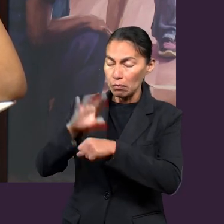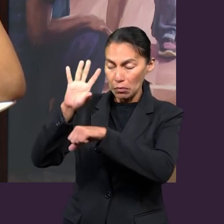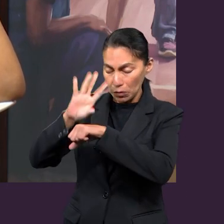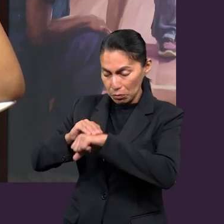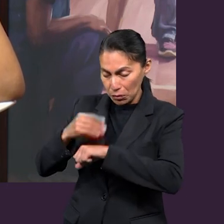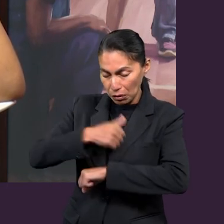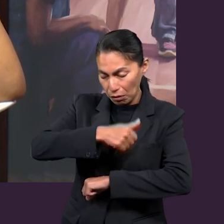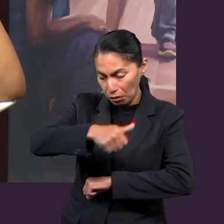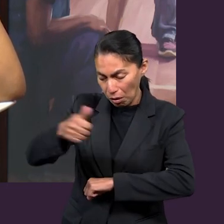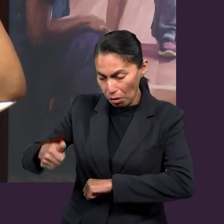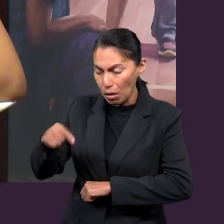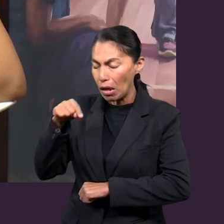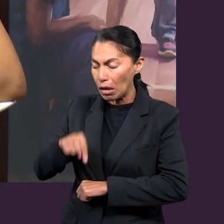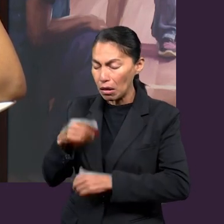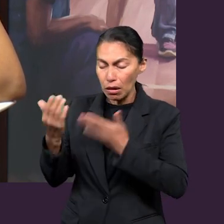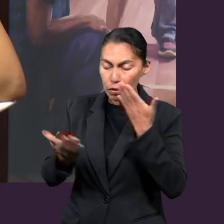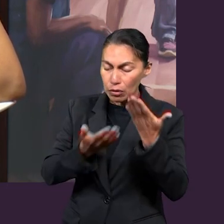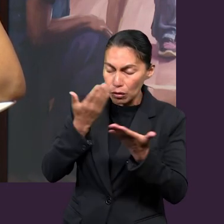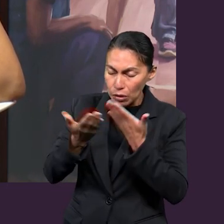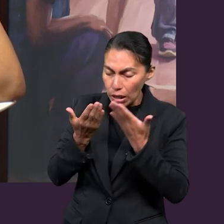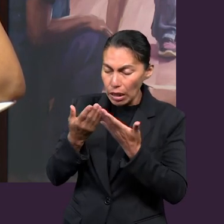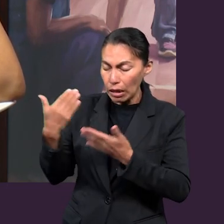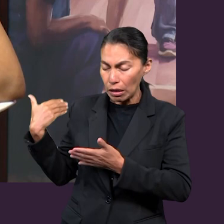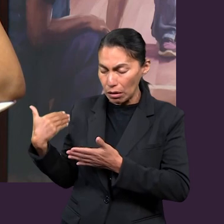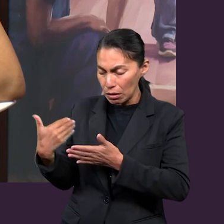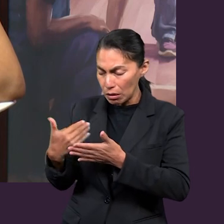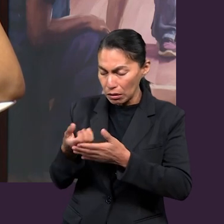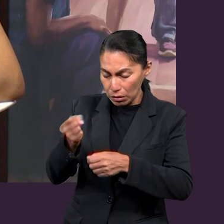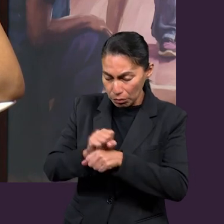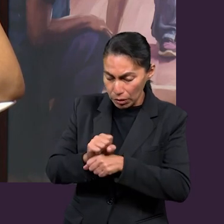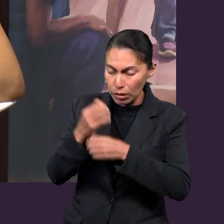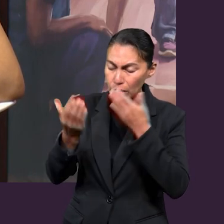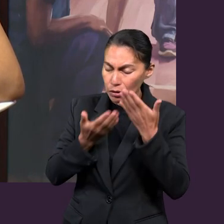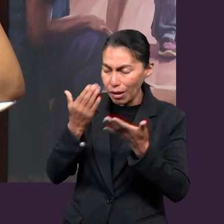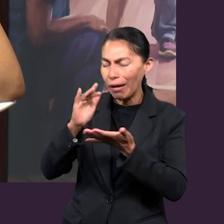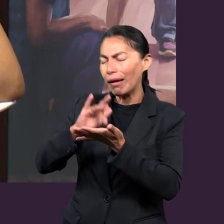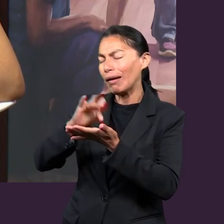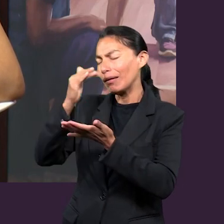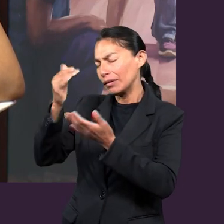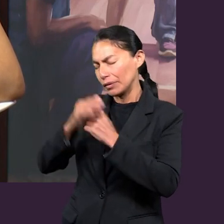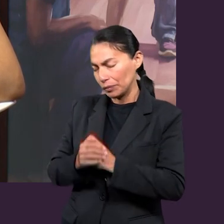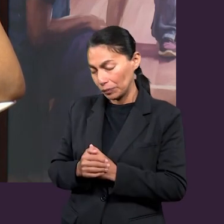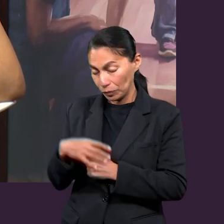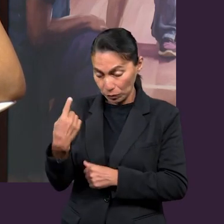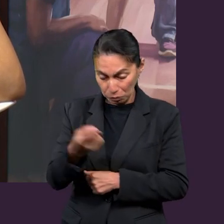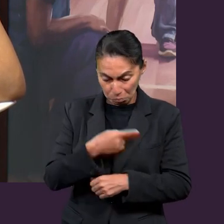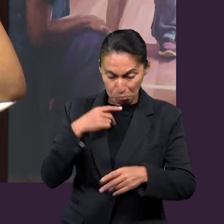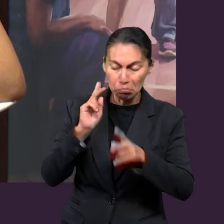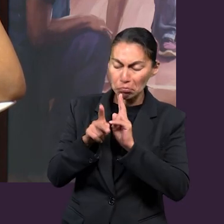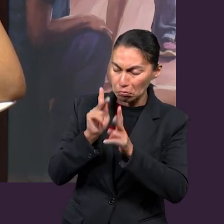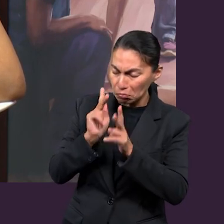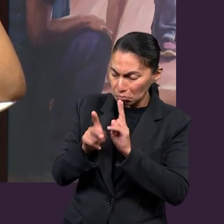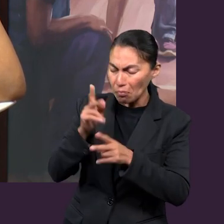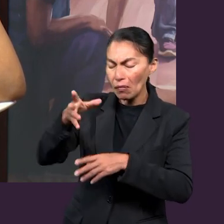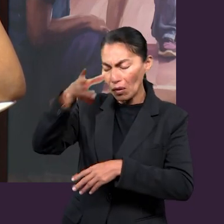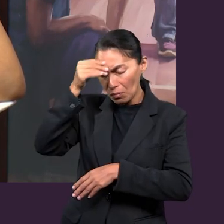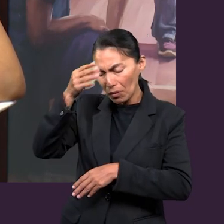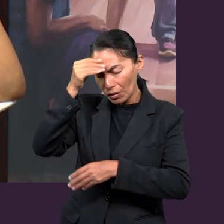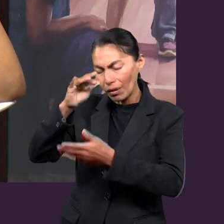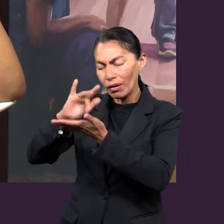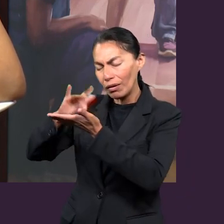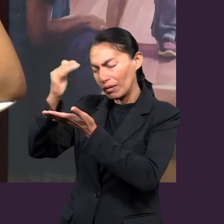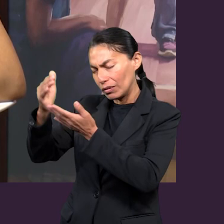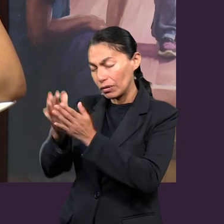aquí. Nos permites reflexionar sobre lo que estudiamos en la semana. Gracias, Señor, porque podemos charlar, podemos aprender